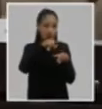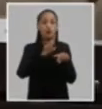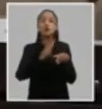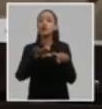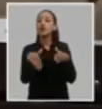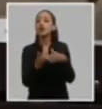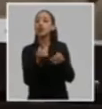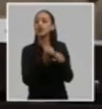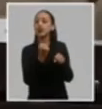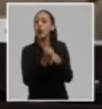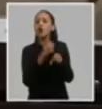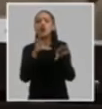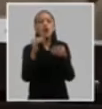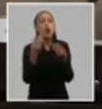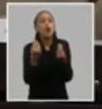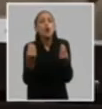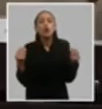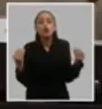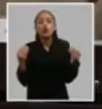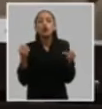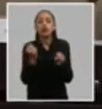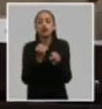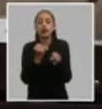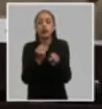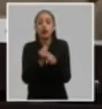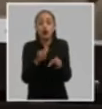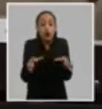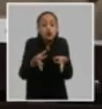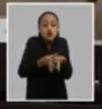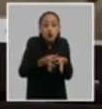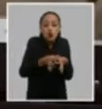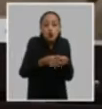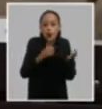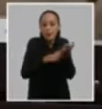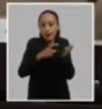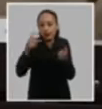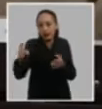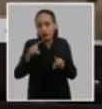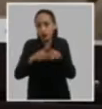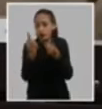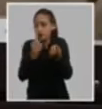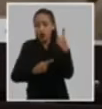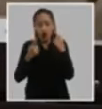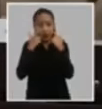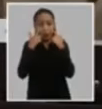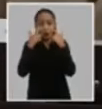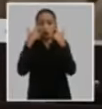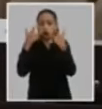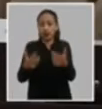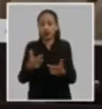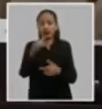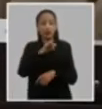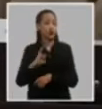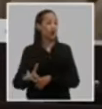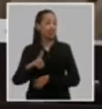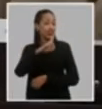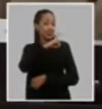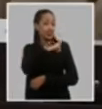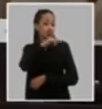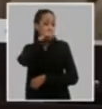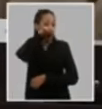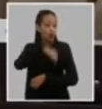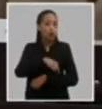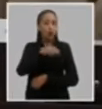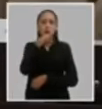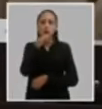del papel del núcleo del partido y yo le doy mucha importancia porque es una estructura insustituible y es una dirección que hoy